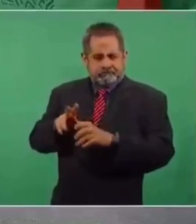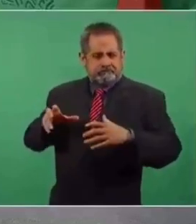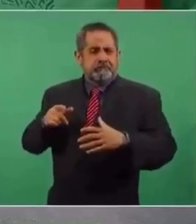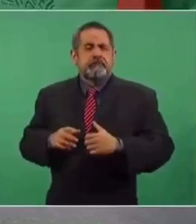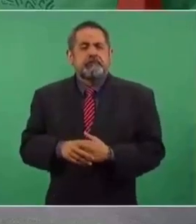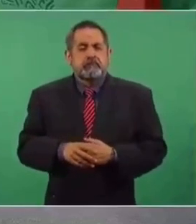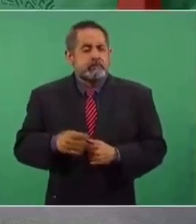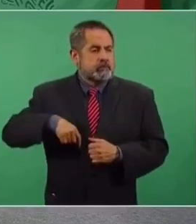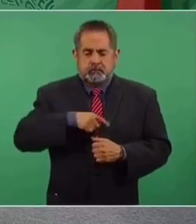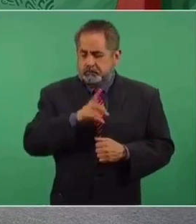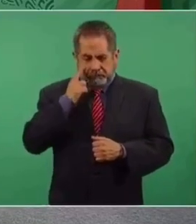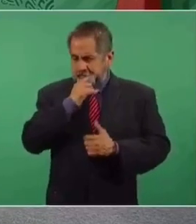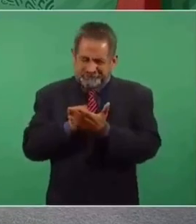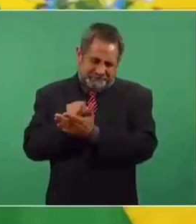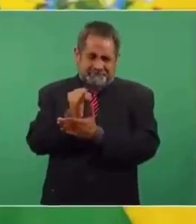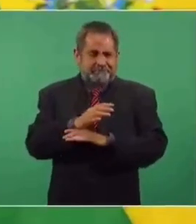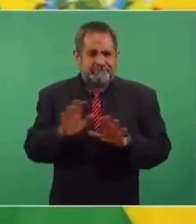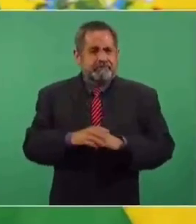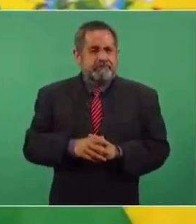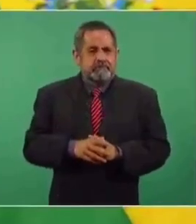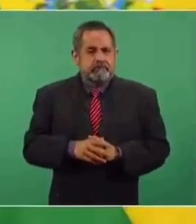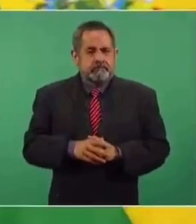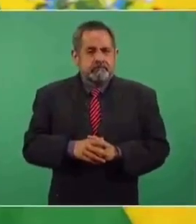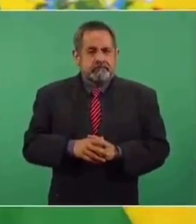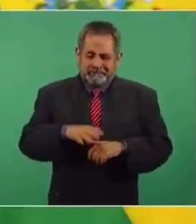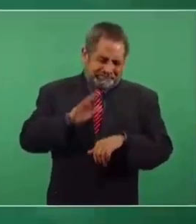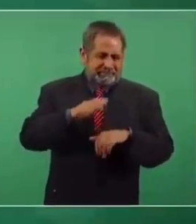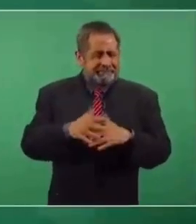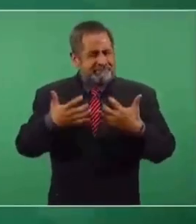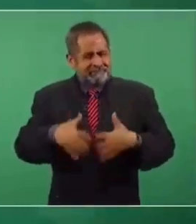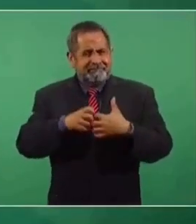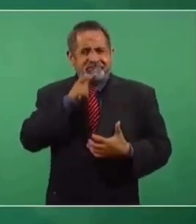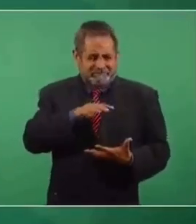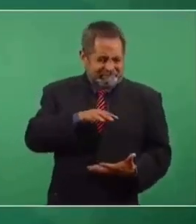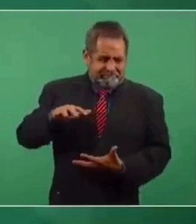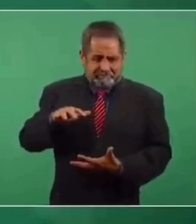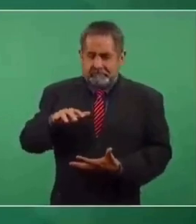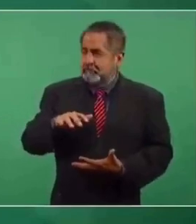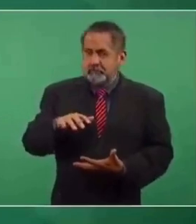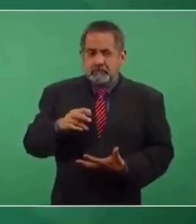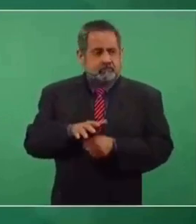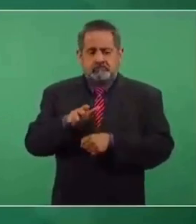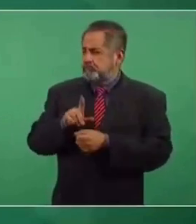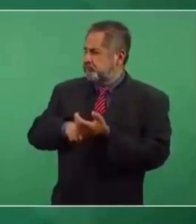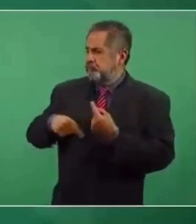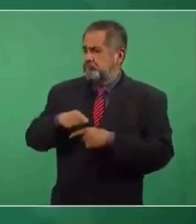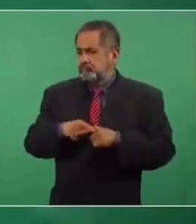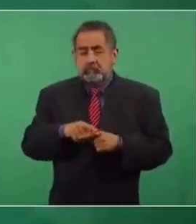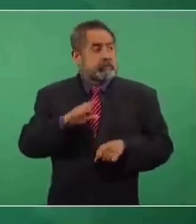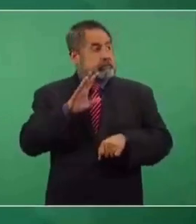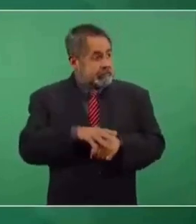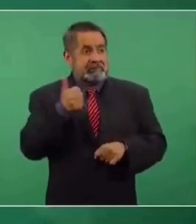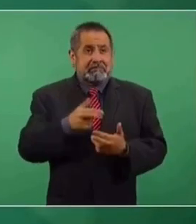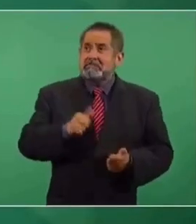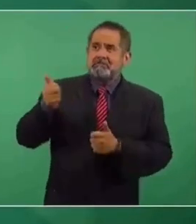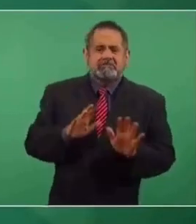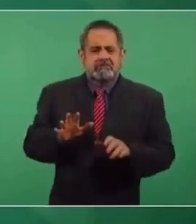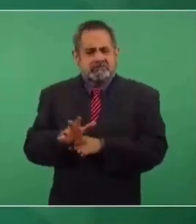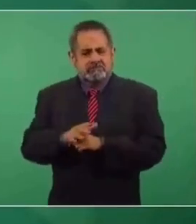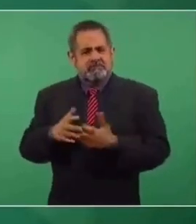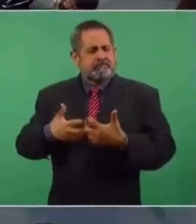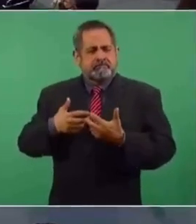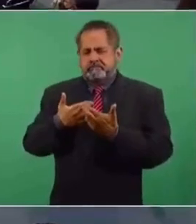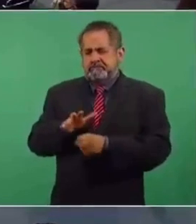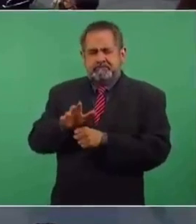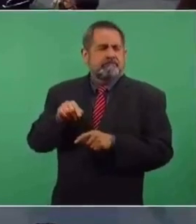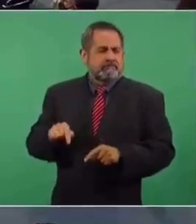Nosotros ya tomamos la decisión de no producir más allá de lo que necesitamos para el abasto de nuestro mercado interno. O